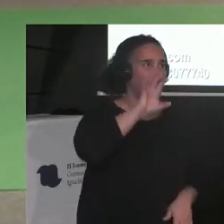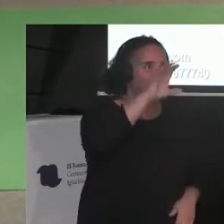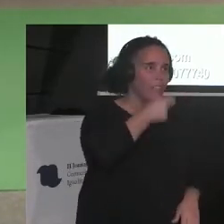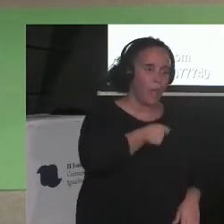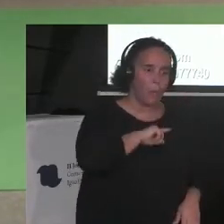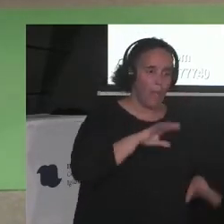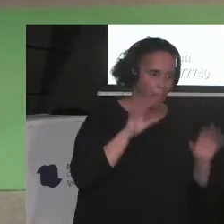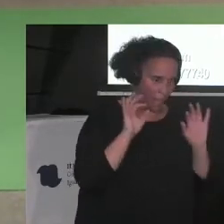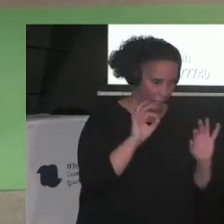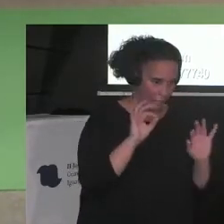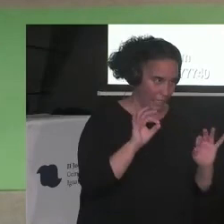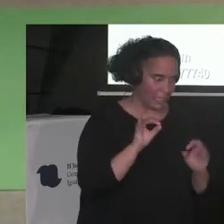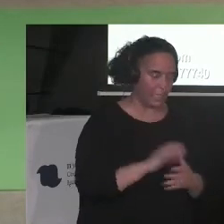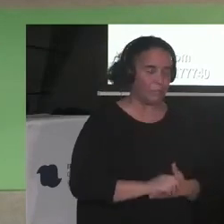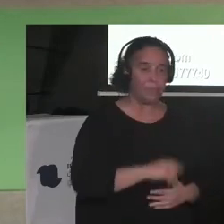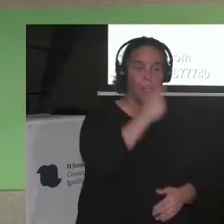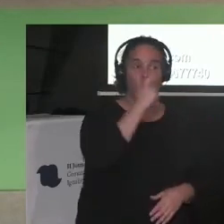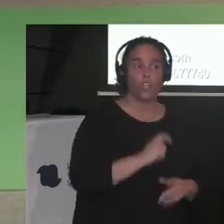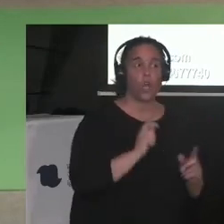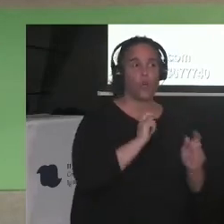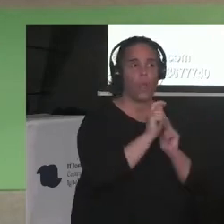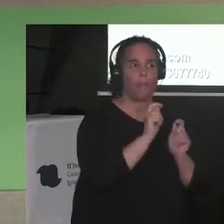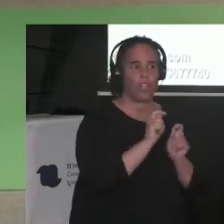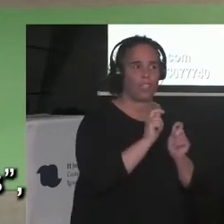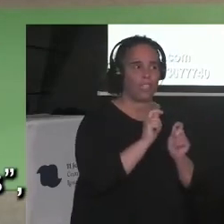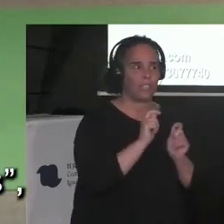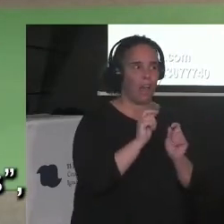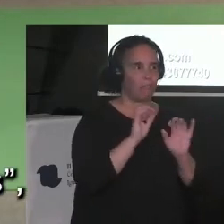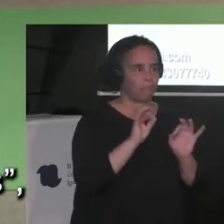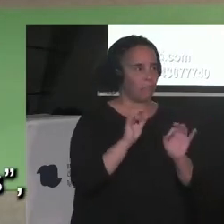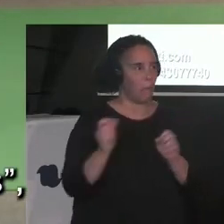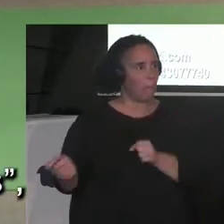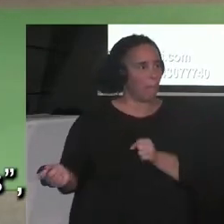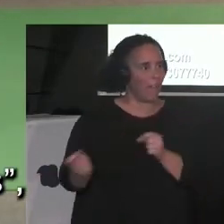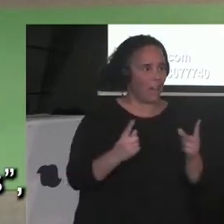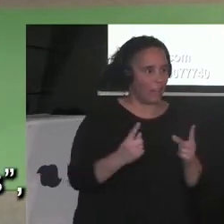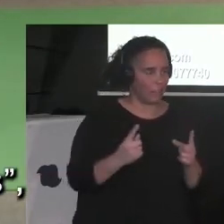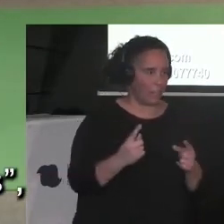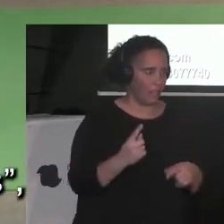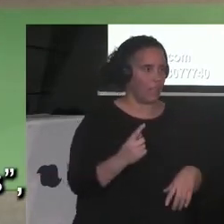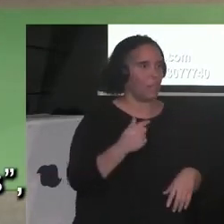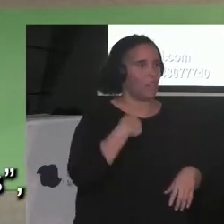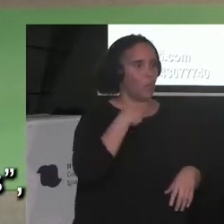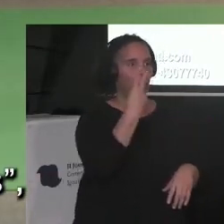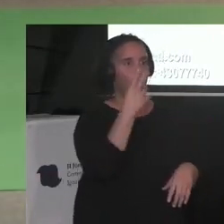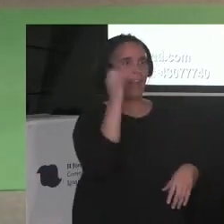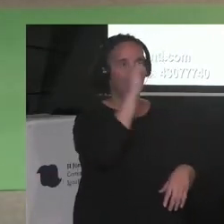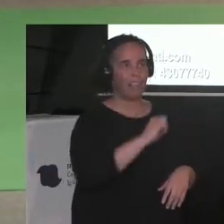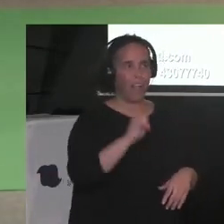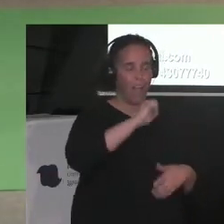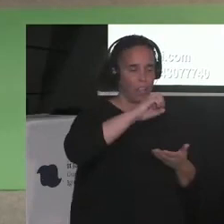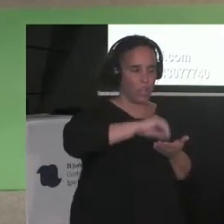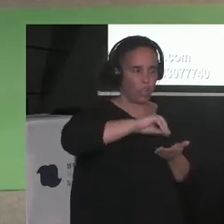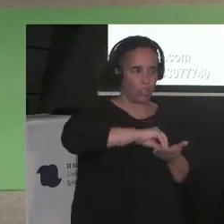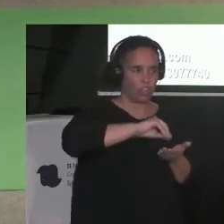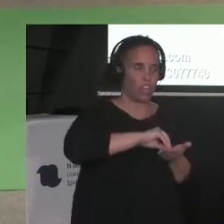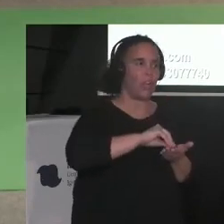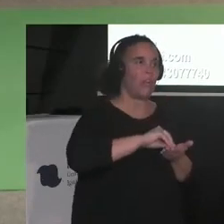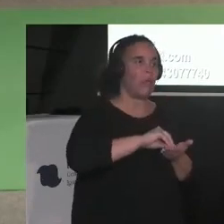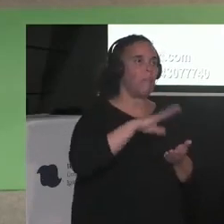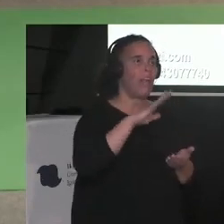Yo soy, sobre todo, una periodista migrante. Me pasé aquí 20 años como escritora a mil oficios,